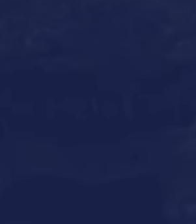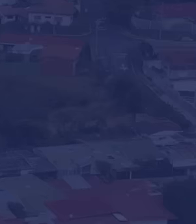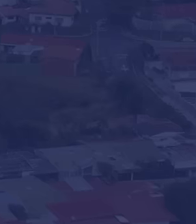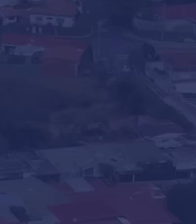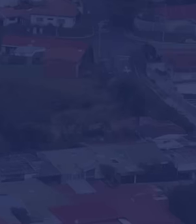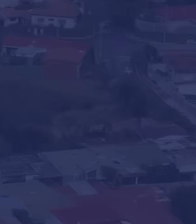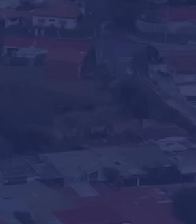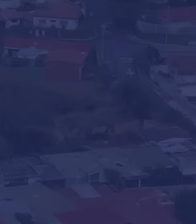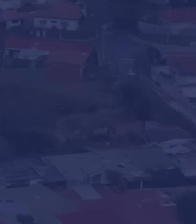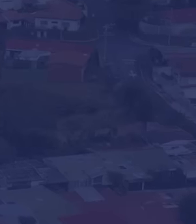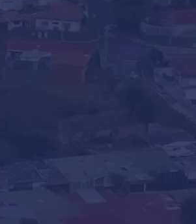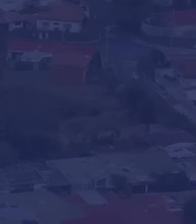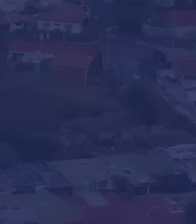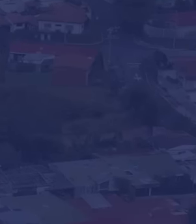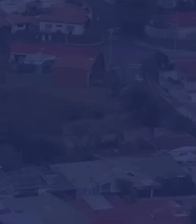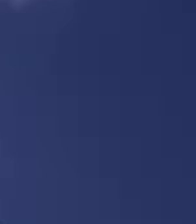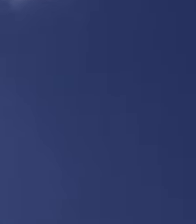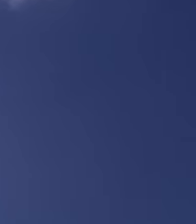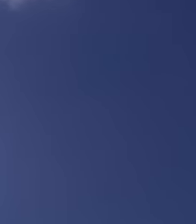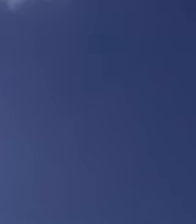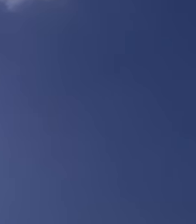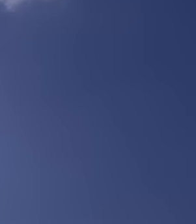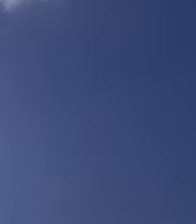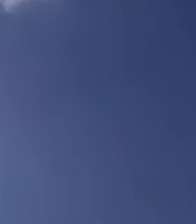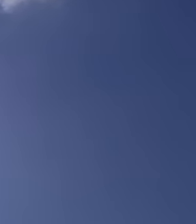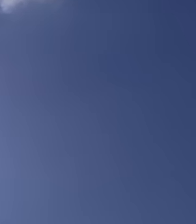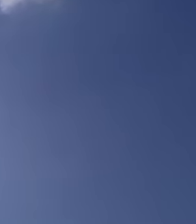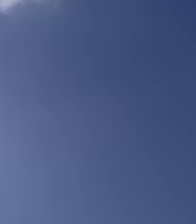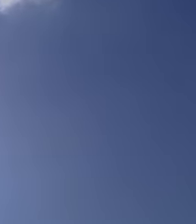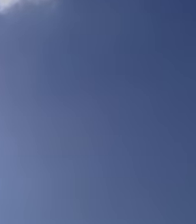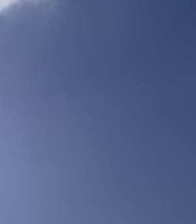generación crezca en un país mejor.